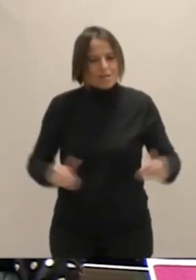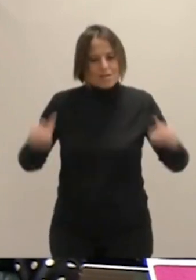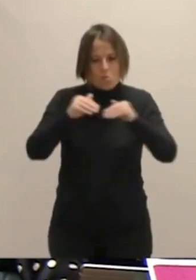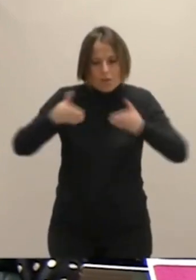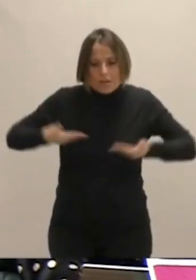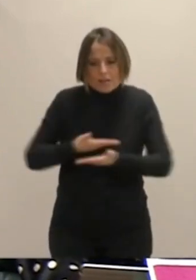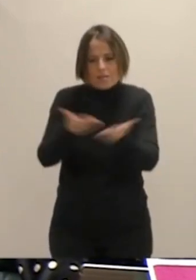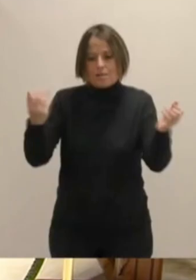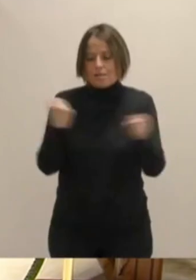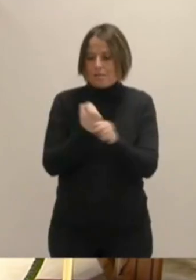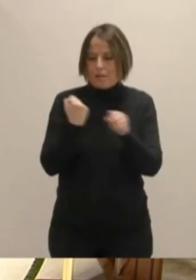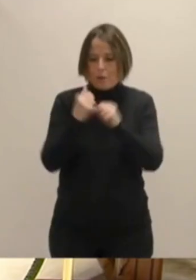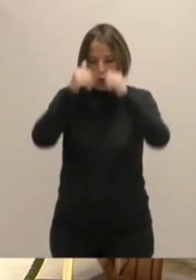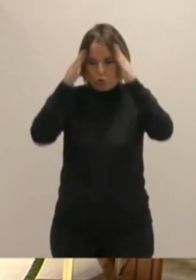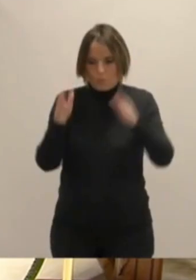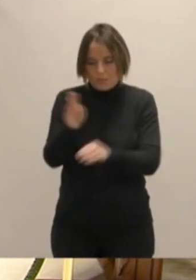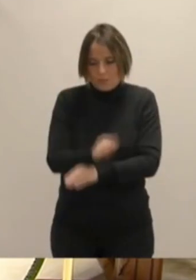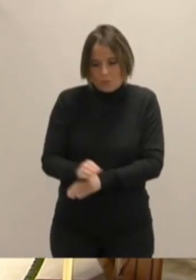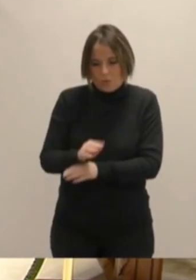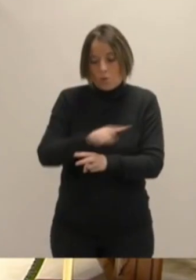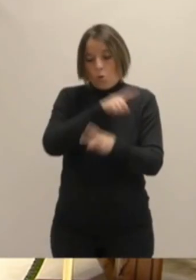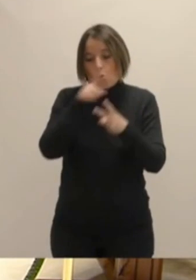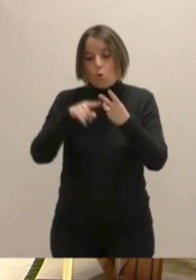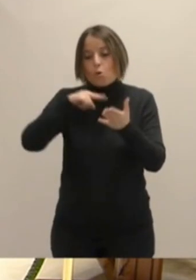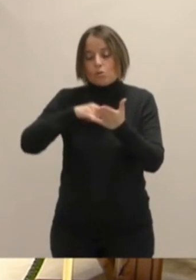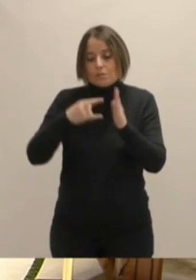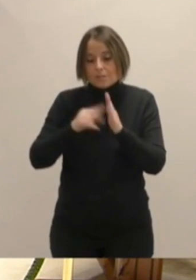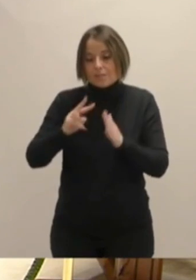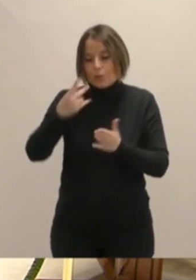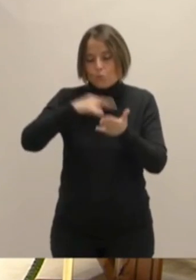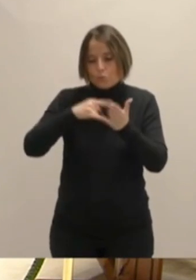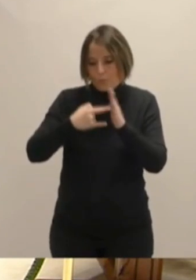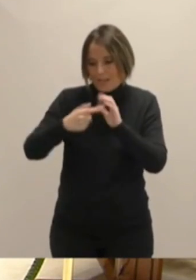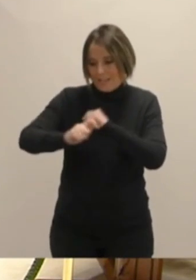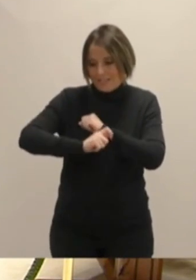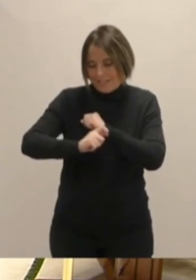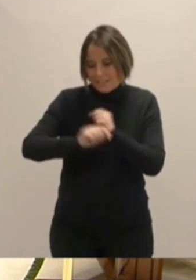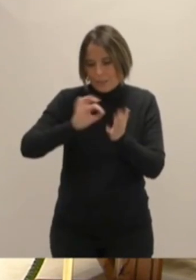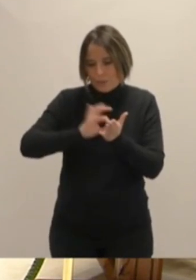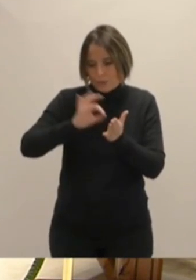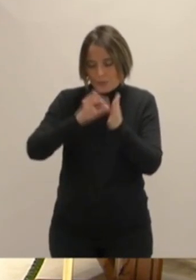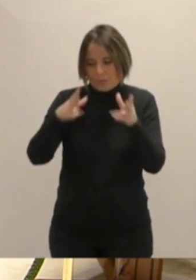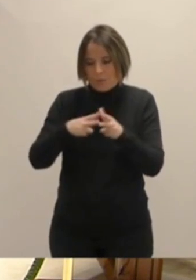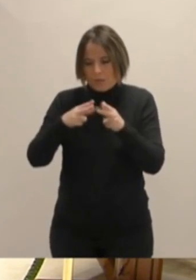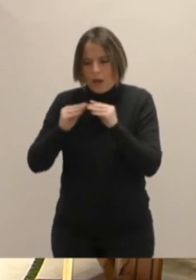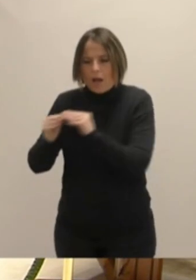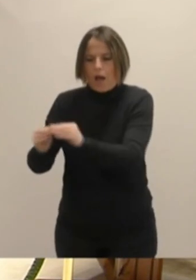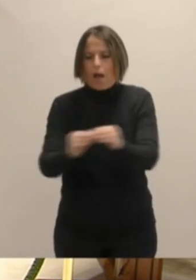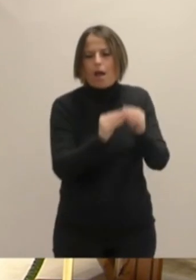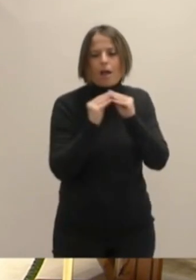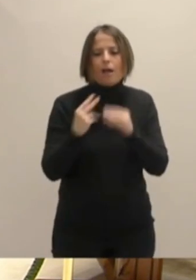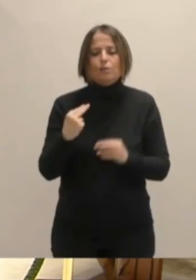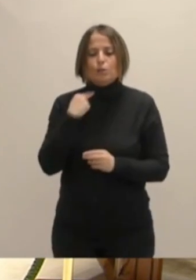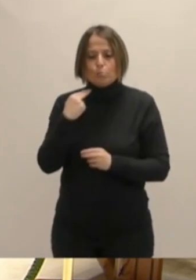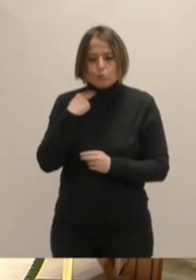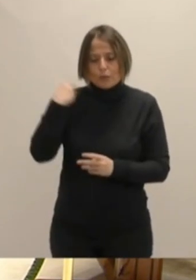trabajo doméstico y del cuidado o el segundo plan estratégico de servicios sociales consensuado con las diputaciones forales que se